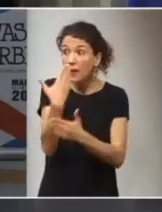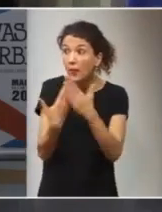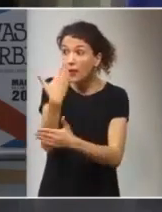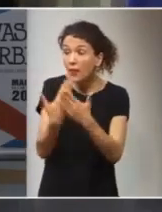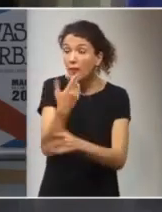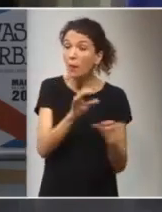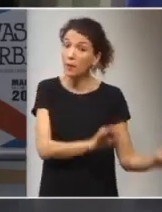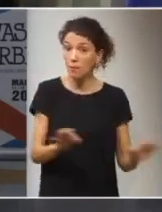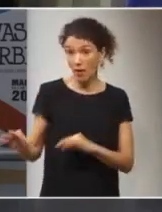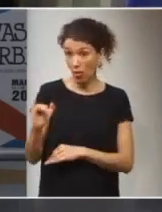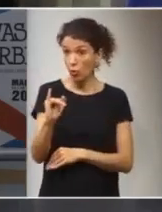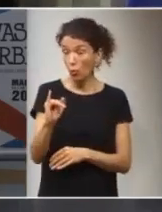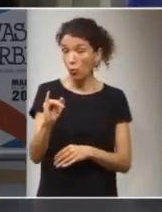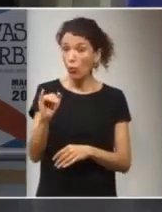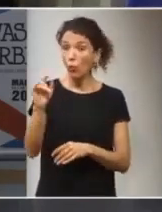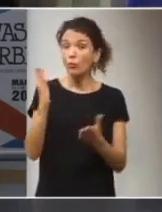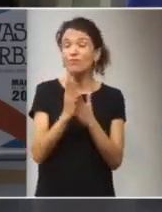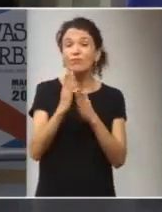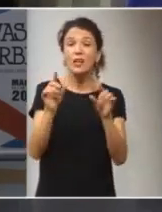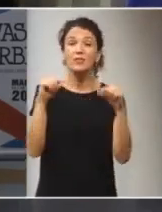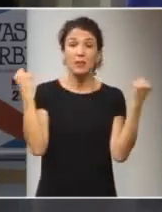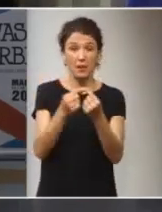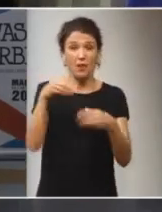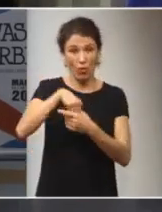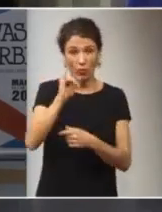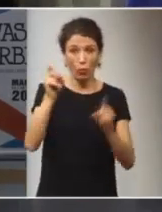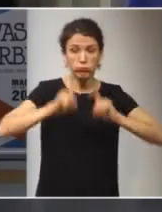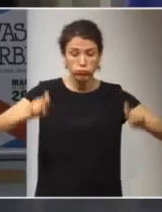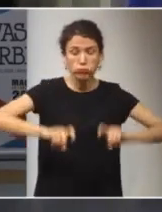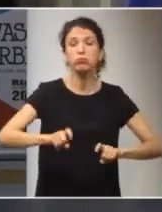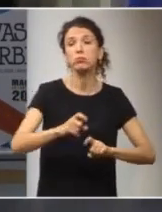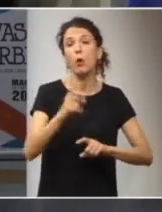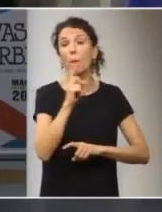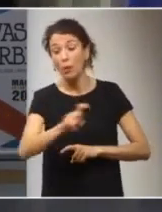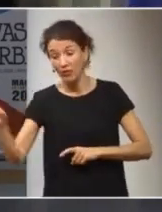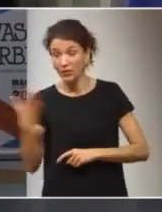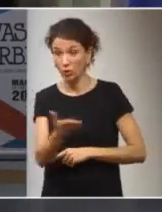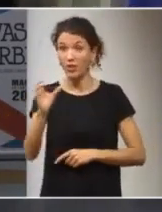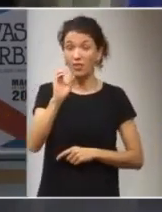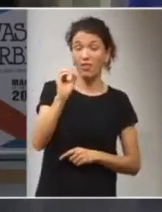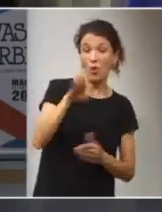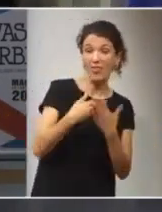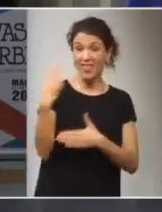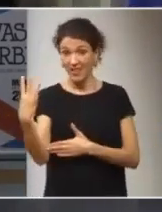estaba preparando, estoy impartiendo un pequeño seminario a maestros y a maestras de 0 a 3 años,